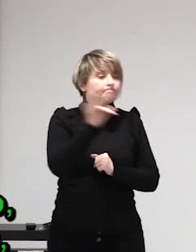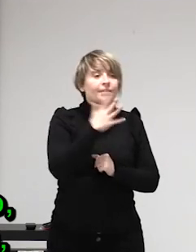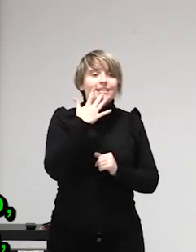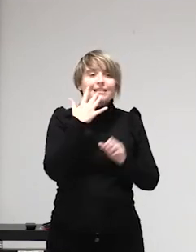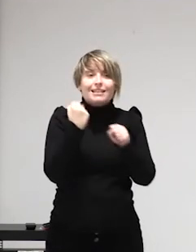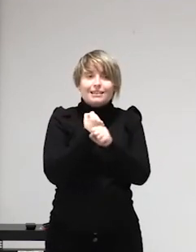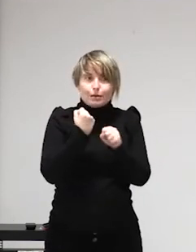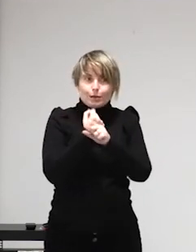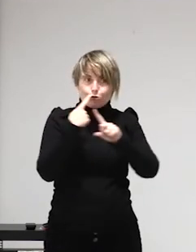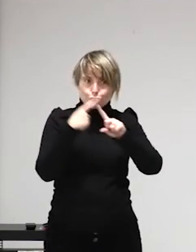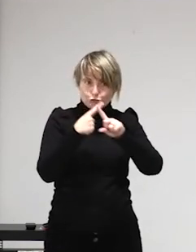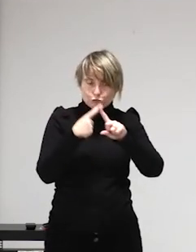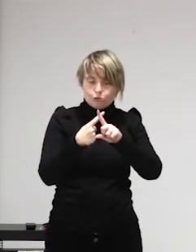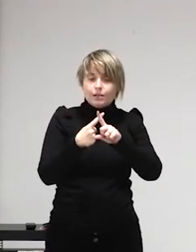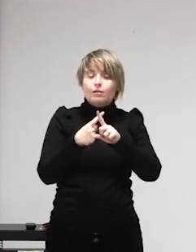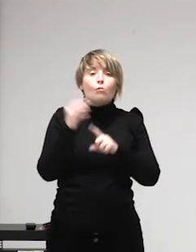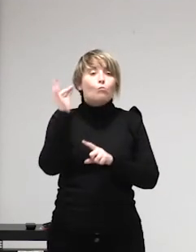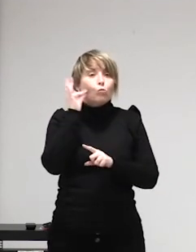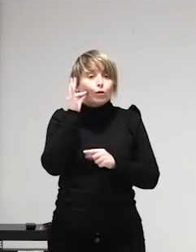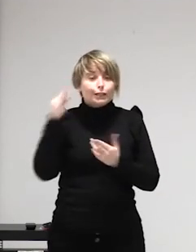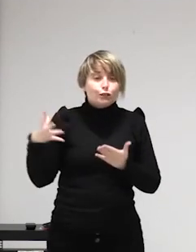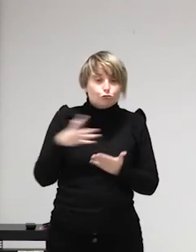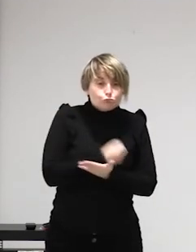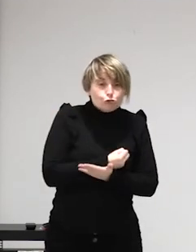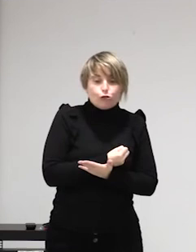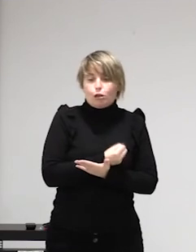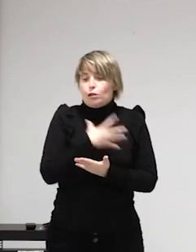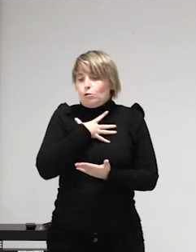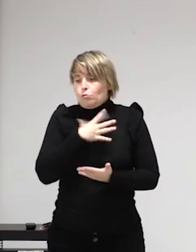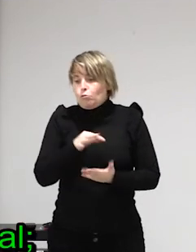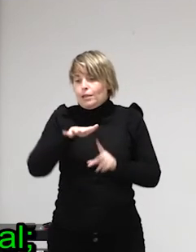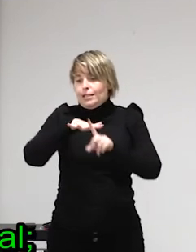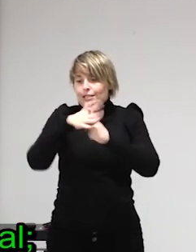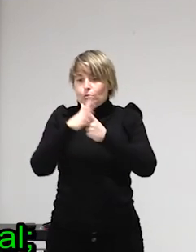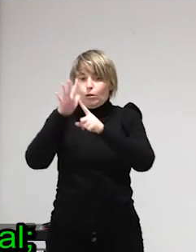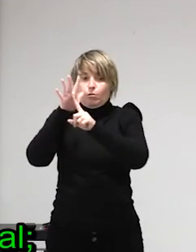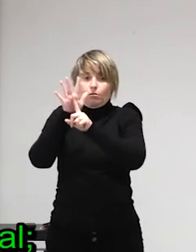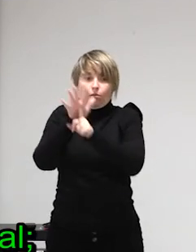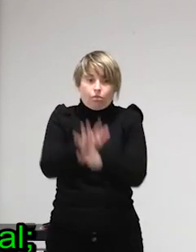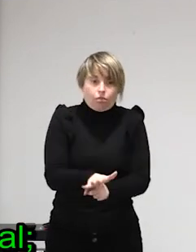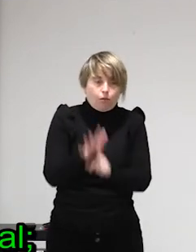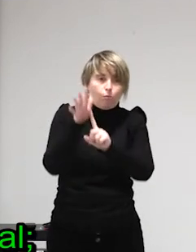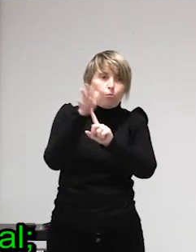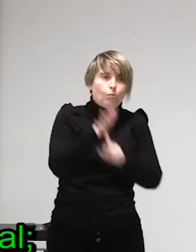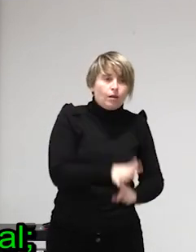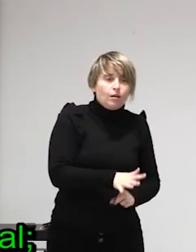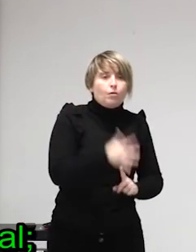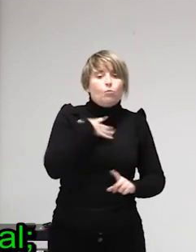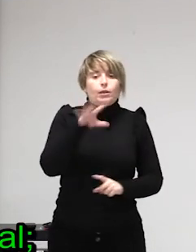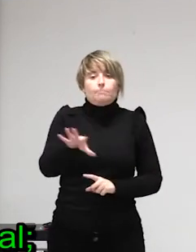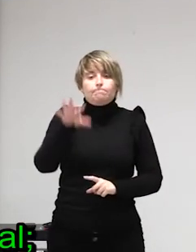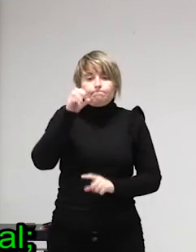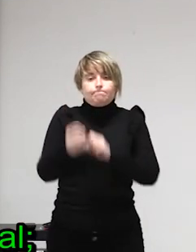feminista con otros tipos de cuerpos con otros tipos de prácticas etcétera entonces bueno el porno